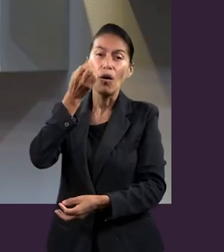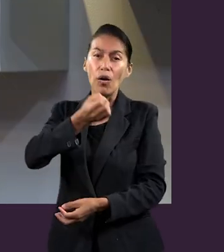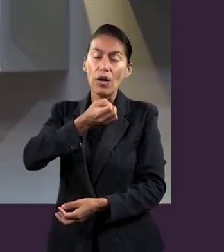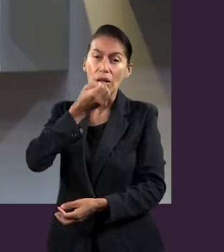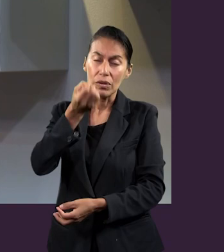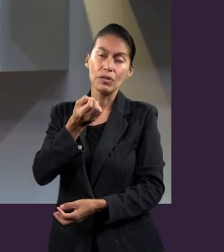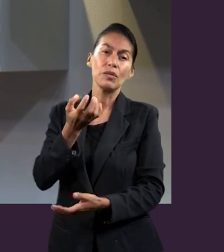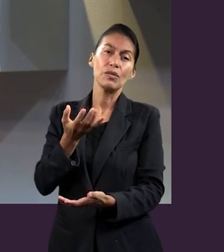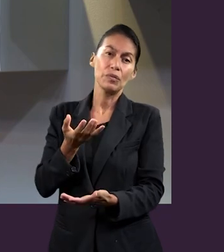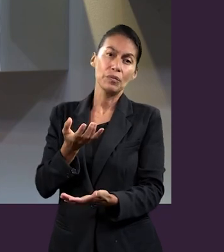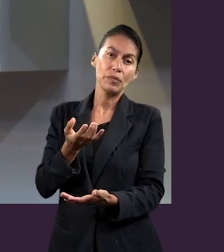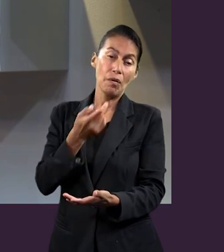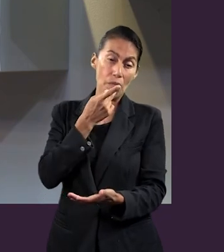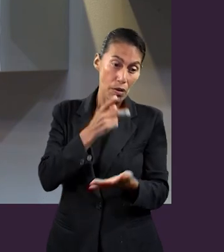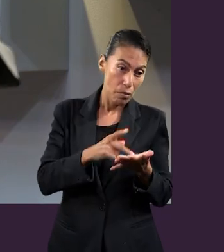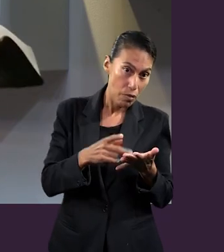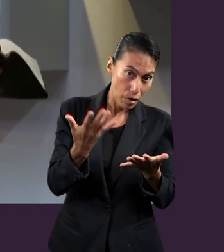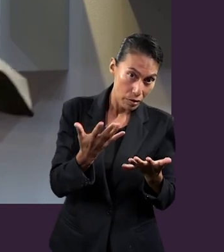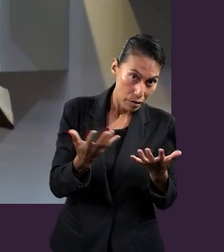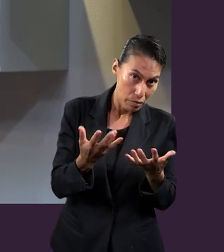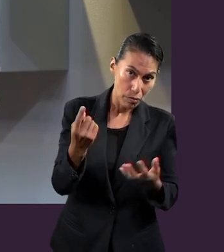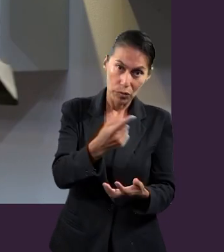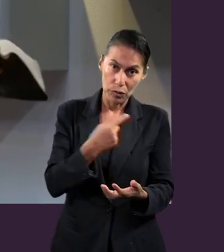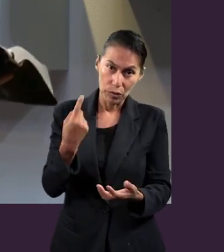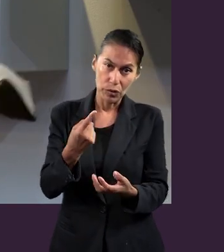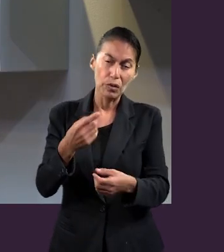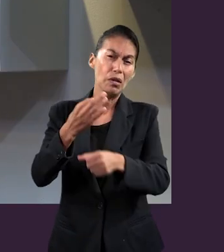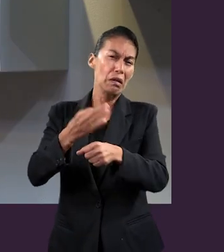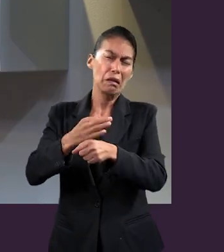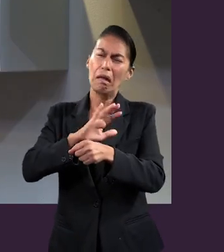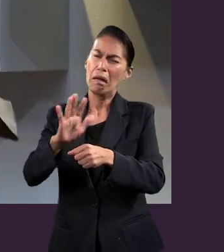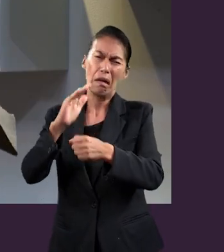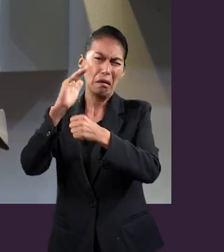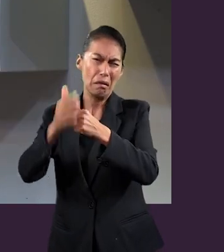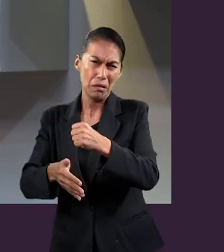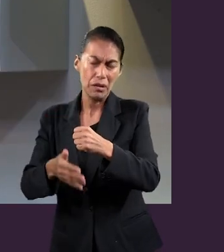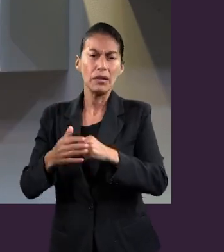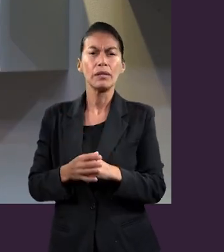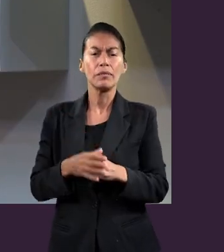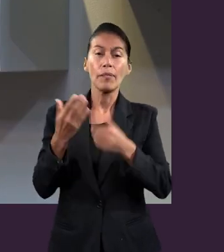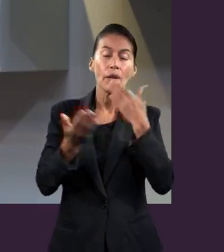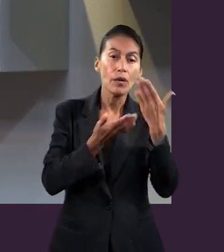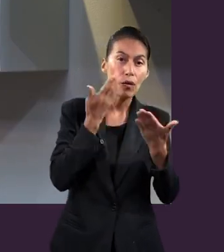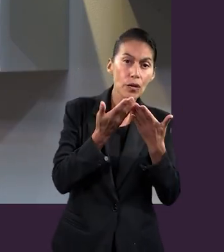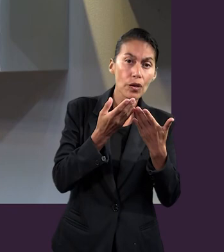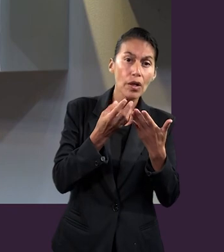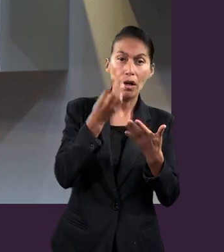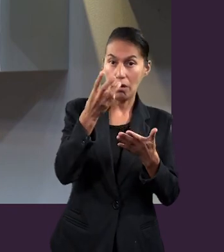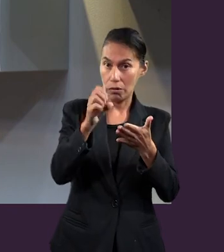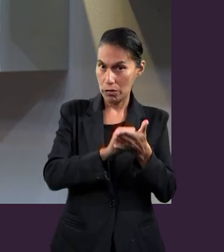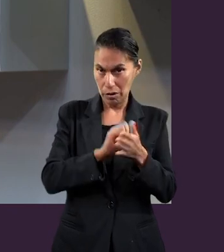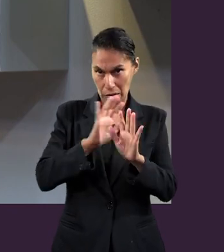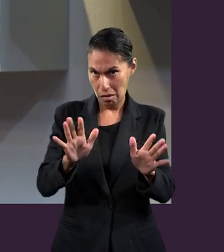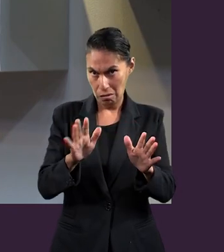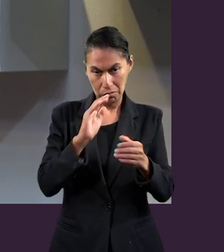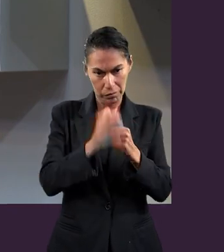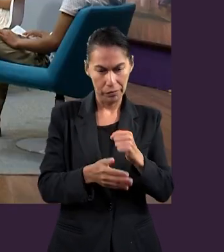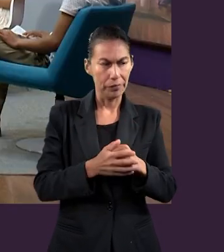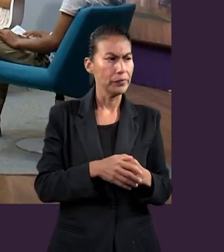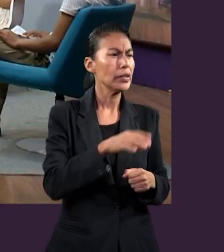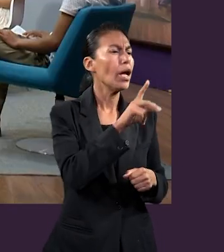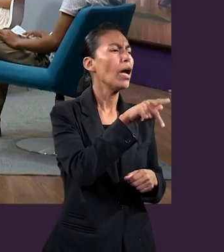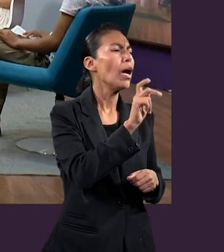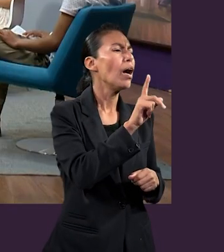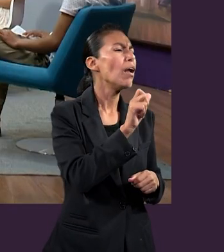presenta. Y para terminar este estudio y el trimestre, Carla, ¿con qué te quedas?